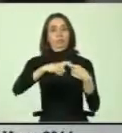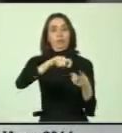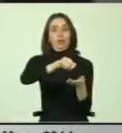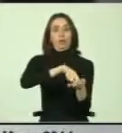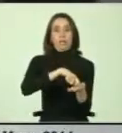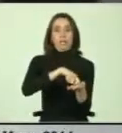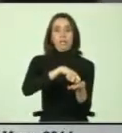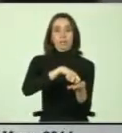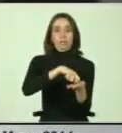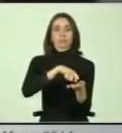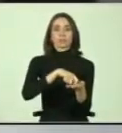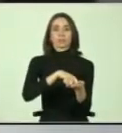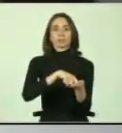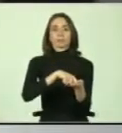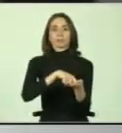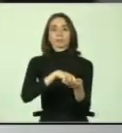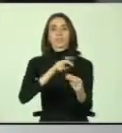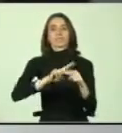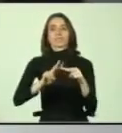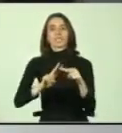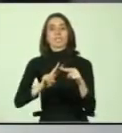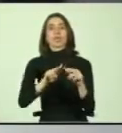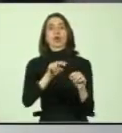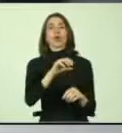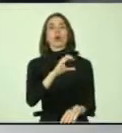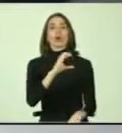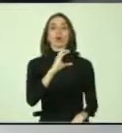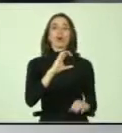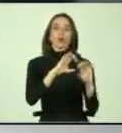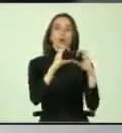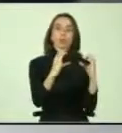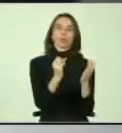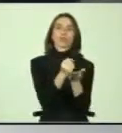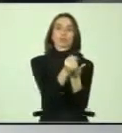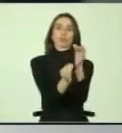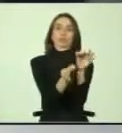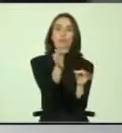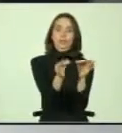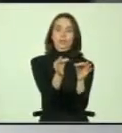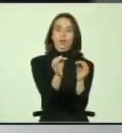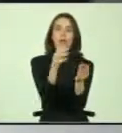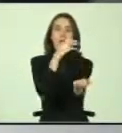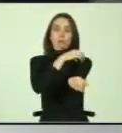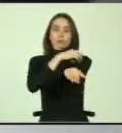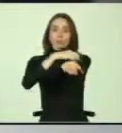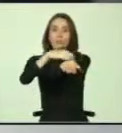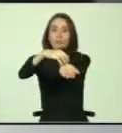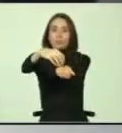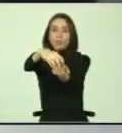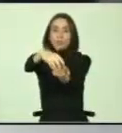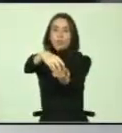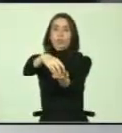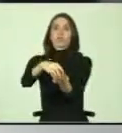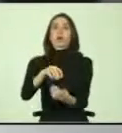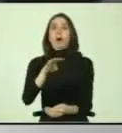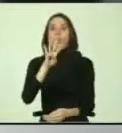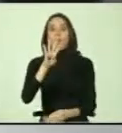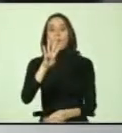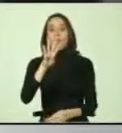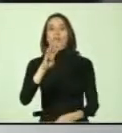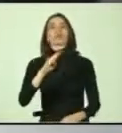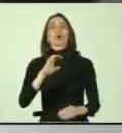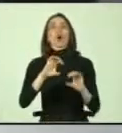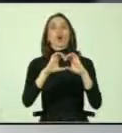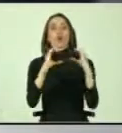fundamentalmente que se han celebrado con las corporaciones de asistencia judicial a lo largo del país, con las cuatro corporaciones de asistencia